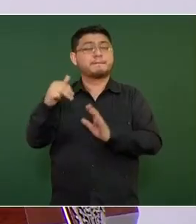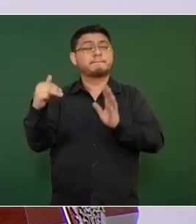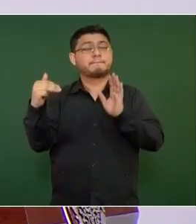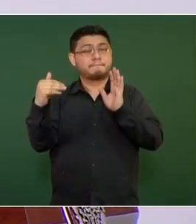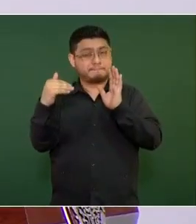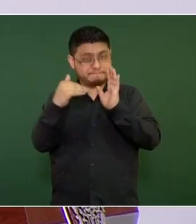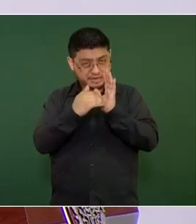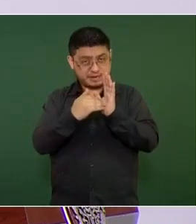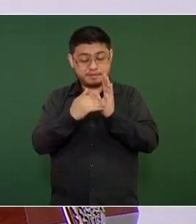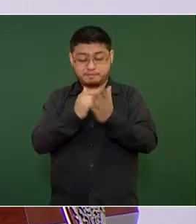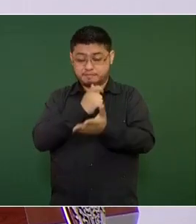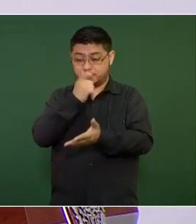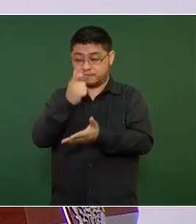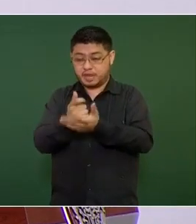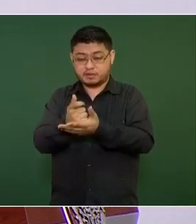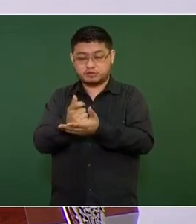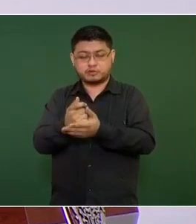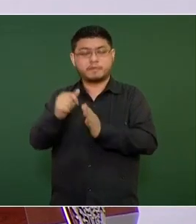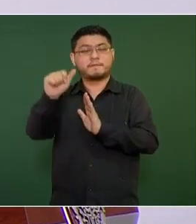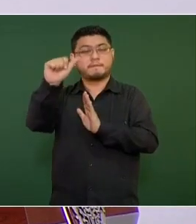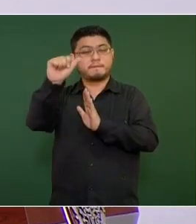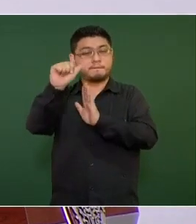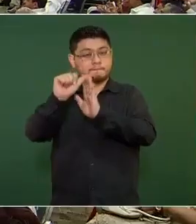mensuales, el promedio.